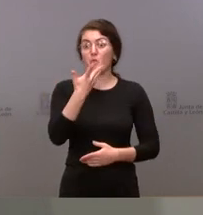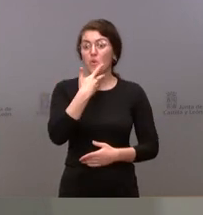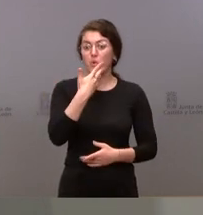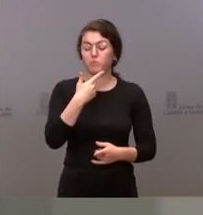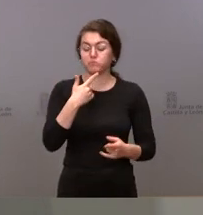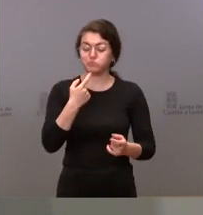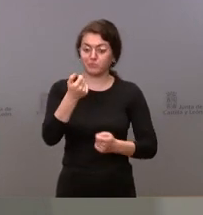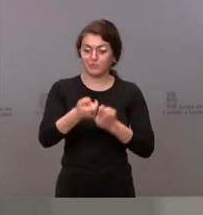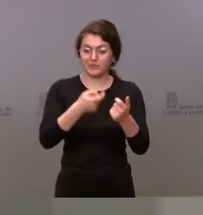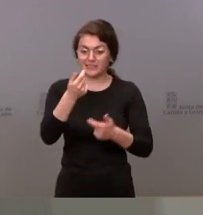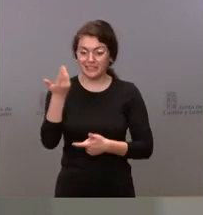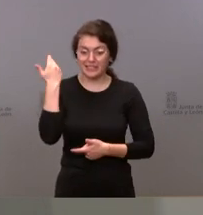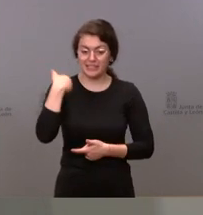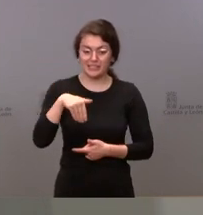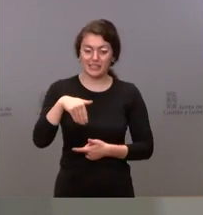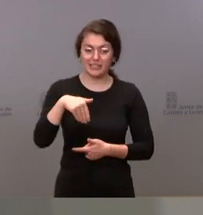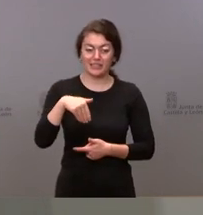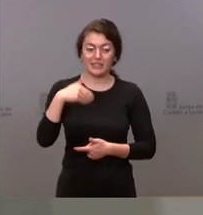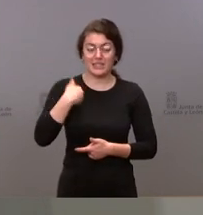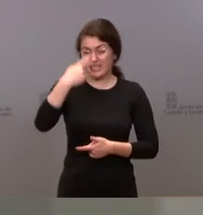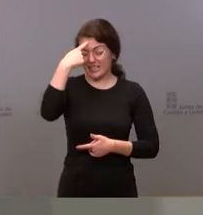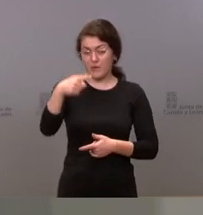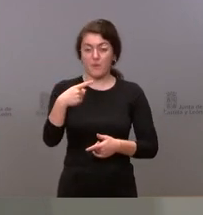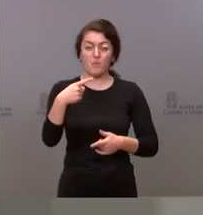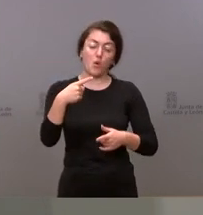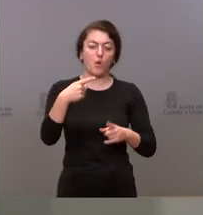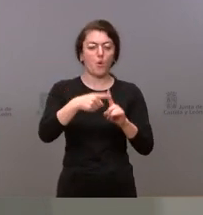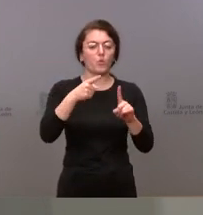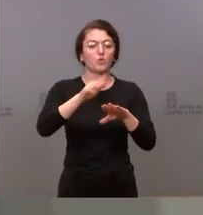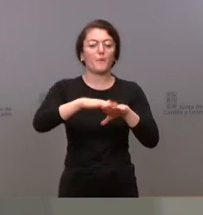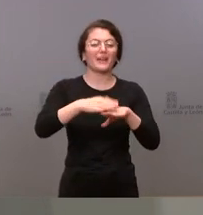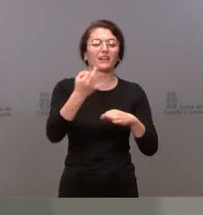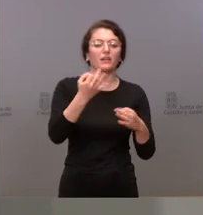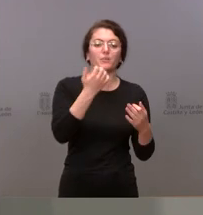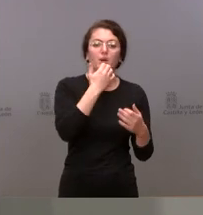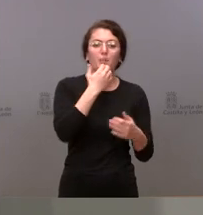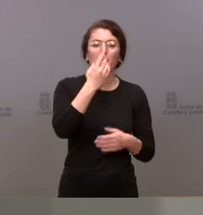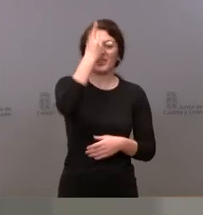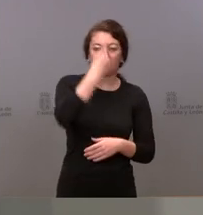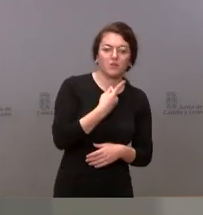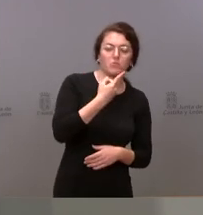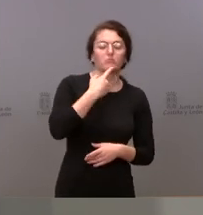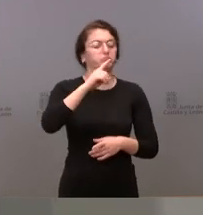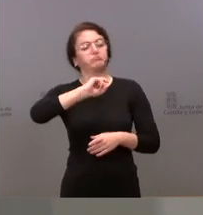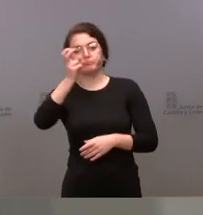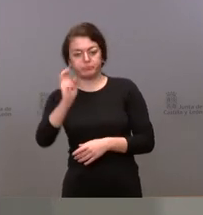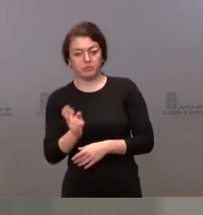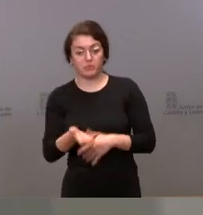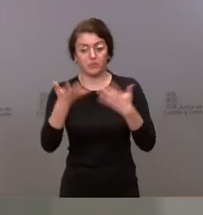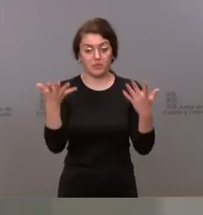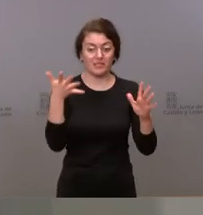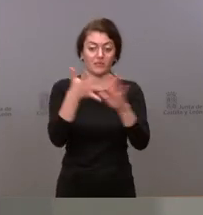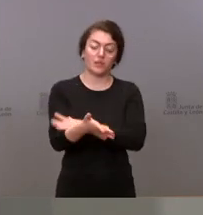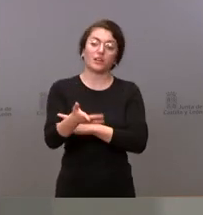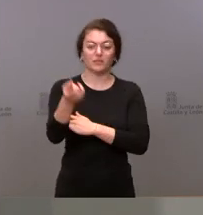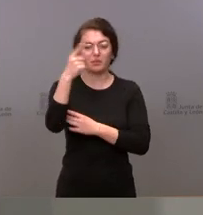pues hemos habido algunos destinos de los mismos en materia de digitalización en materia de economía sostenible y por tanto había sido oportuno integrar todos